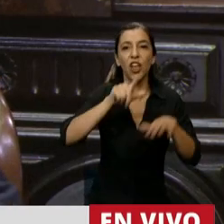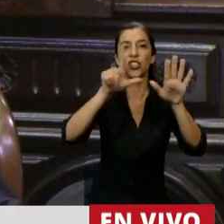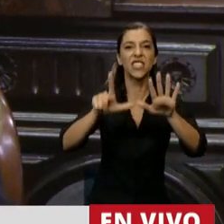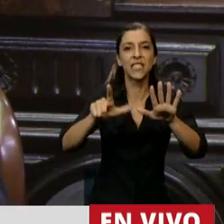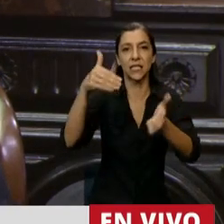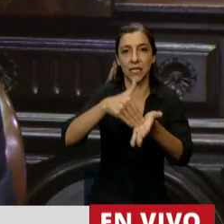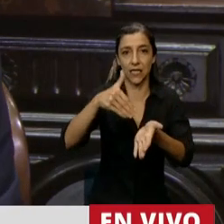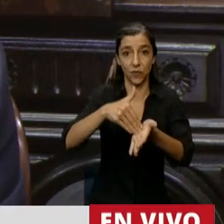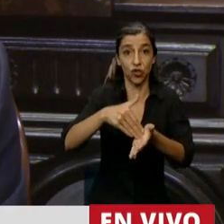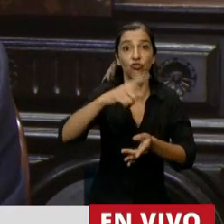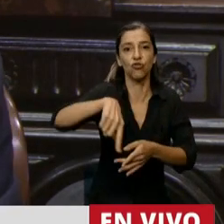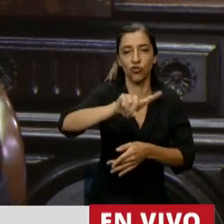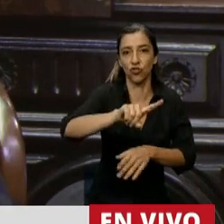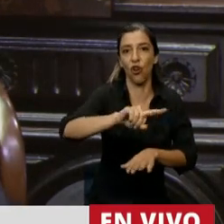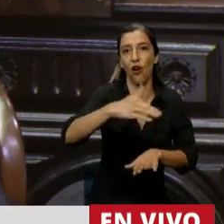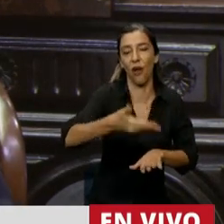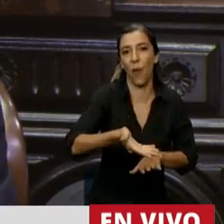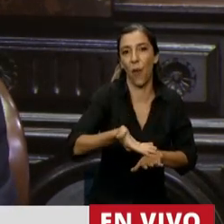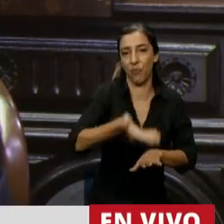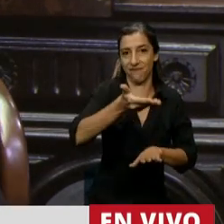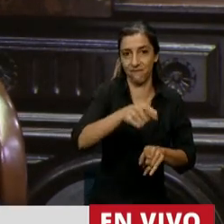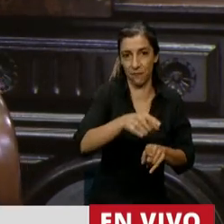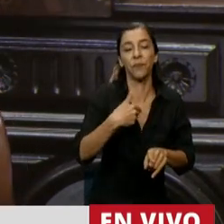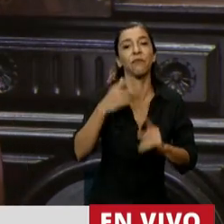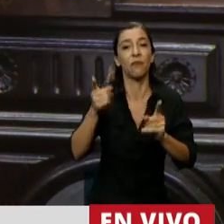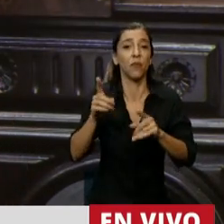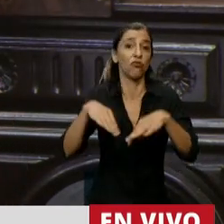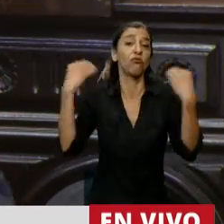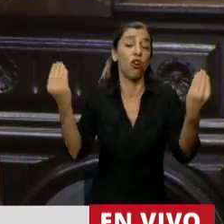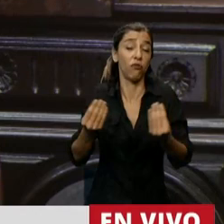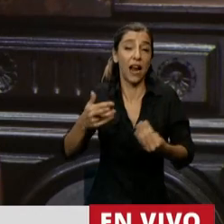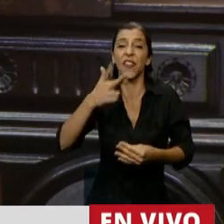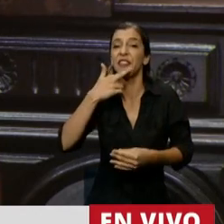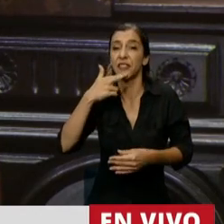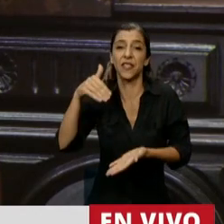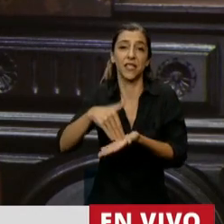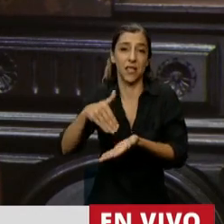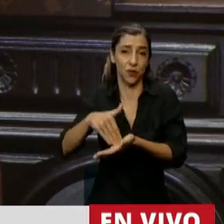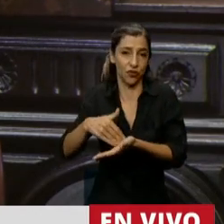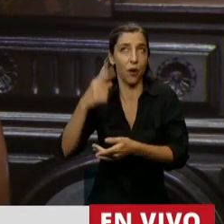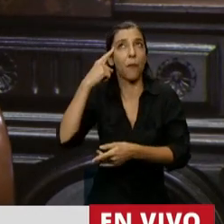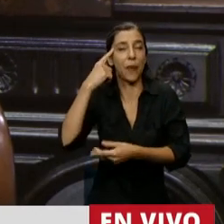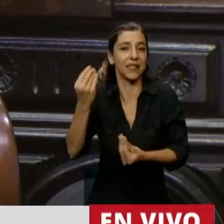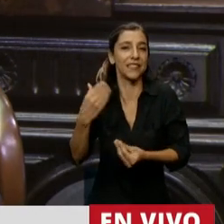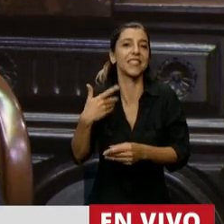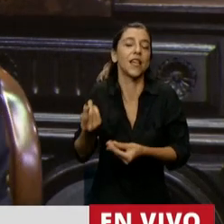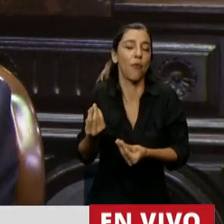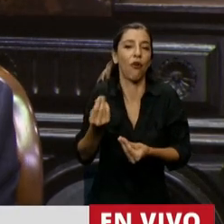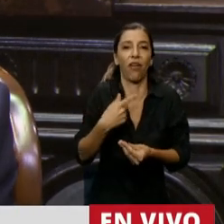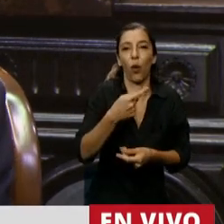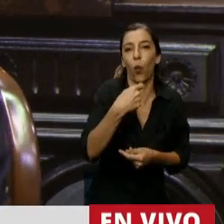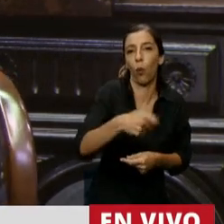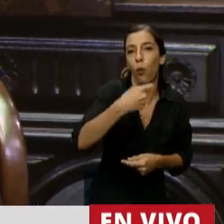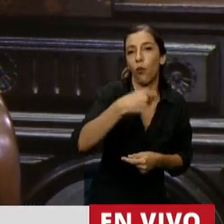tiene una incidencia sobre 17 millones de personas si además de jubilados y pensionados consideramos